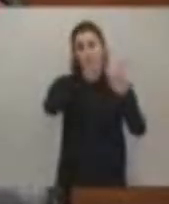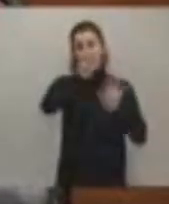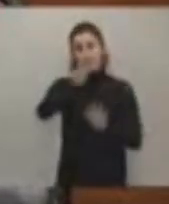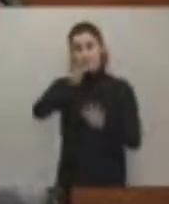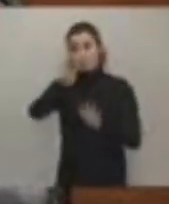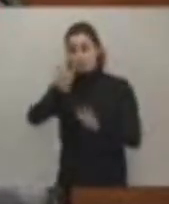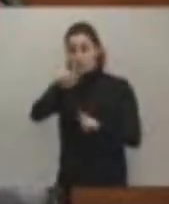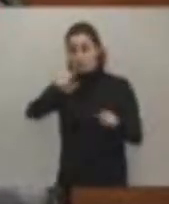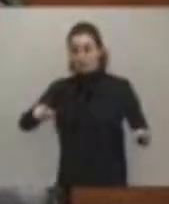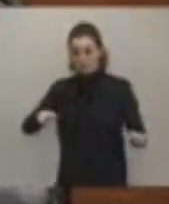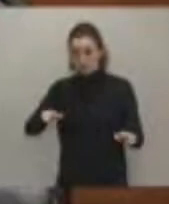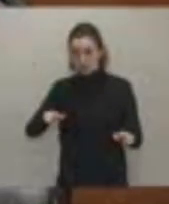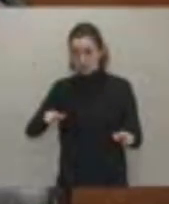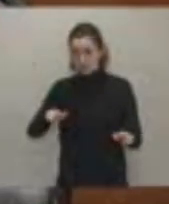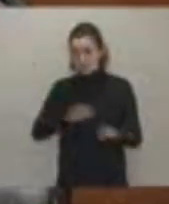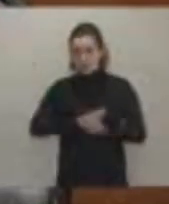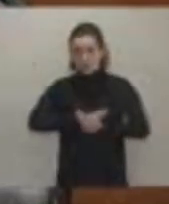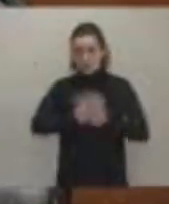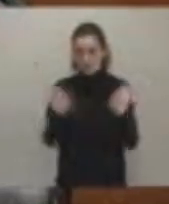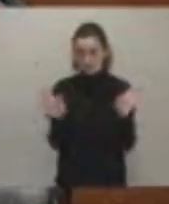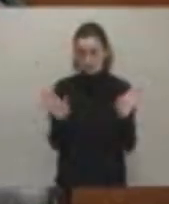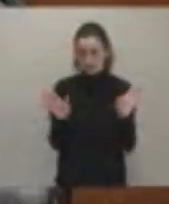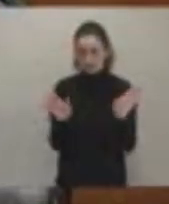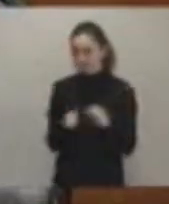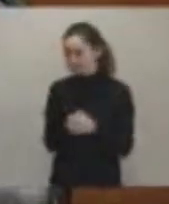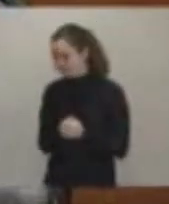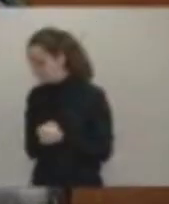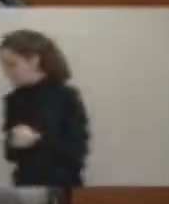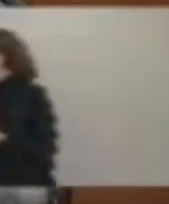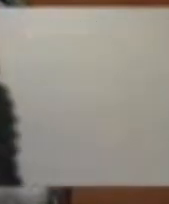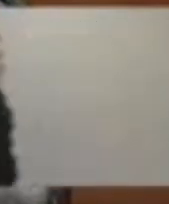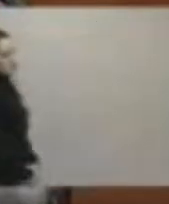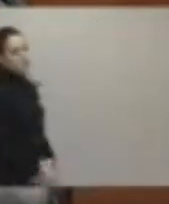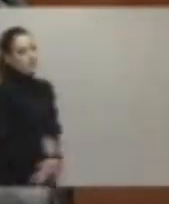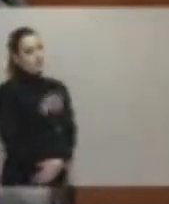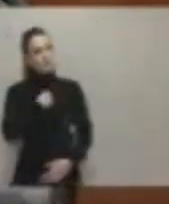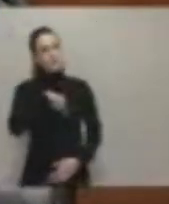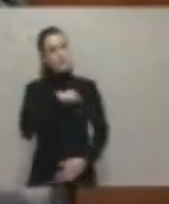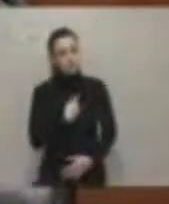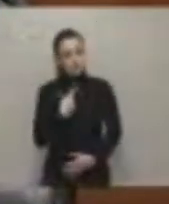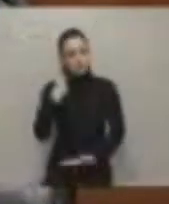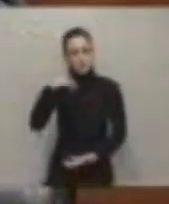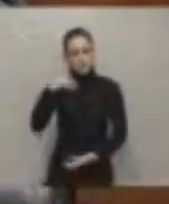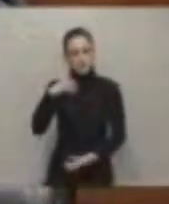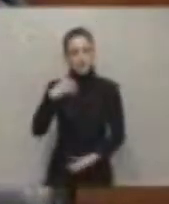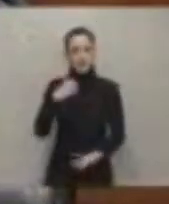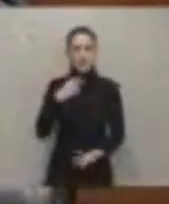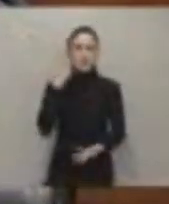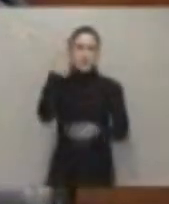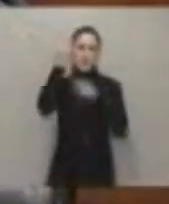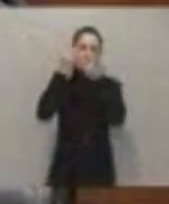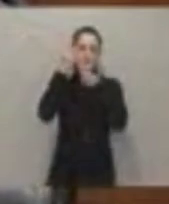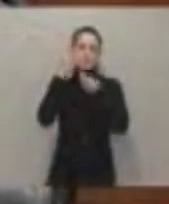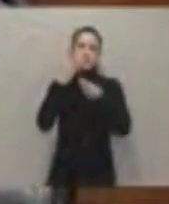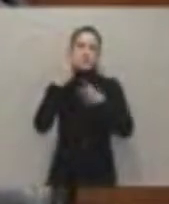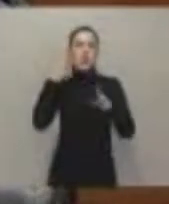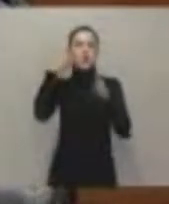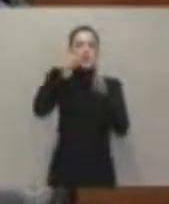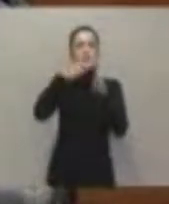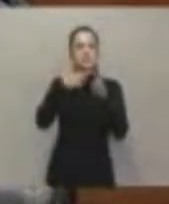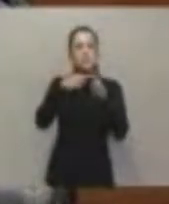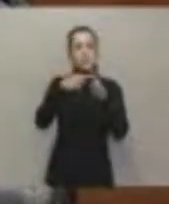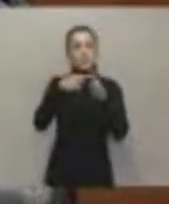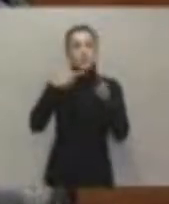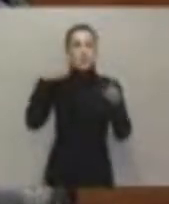parados asturianos. Y nosotros, señor presidente, creemos que el objetivo de cualquier